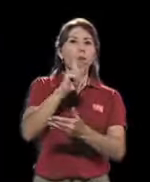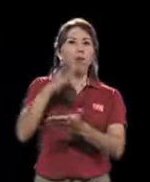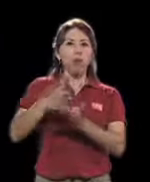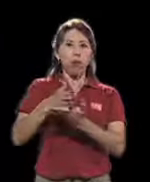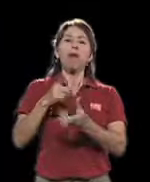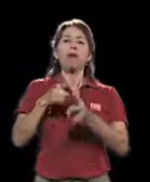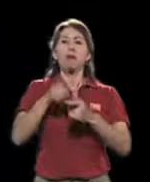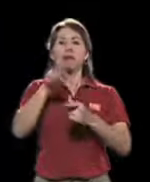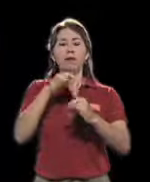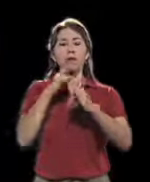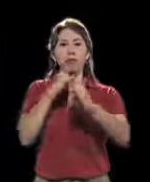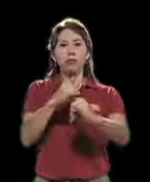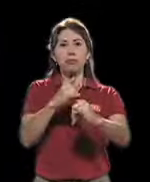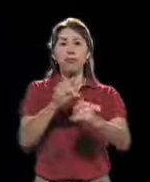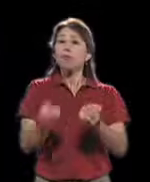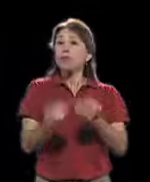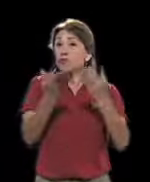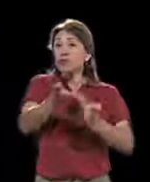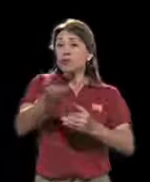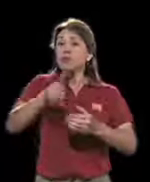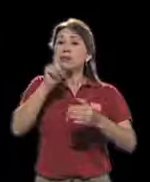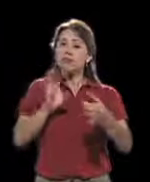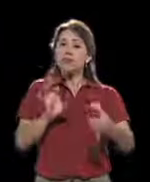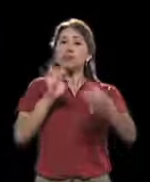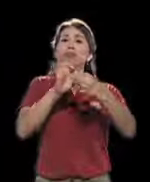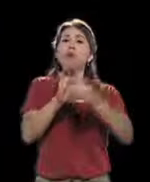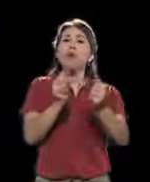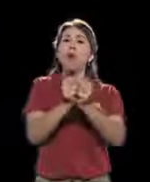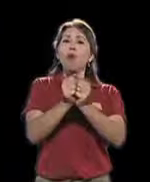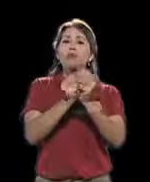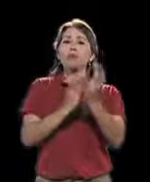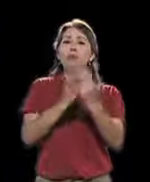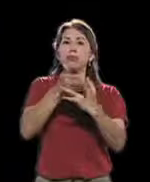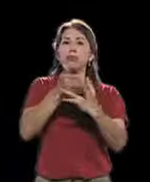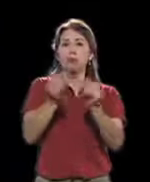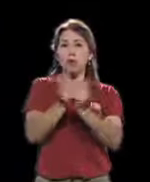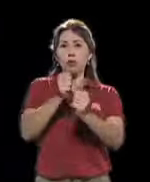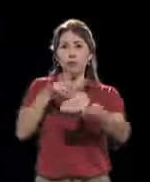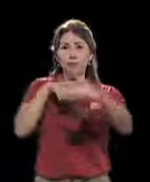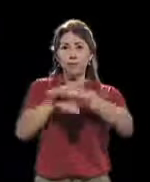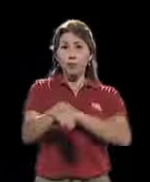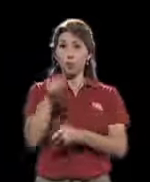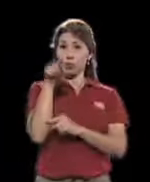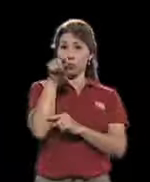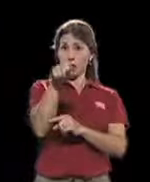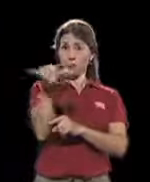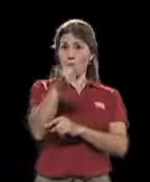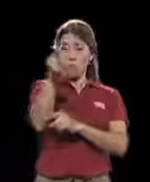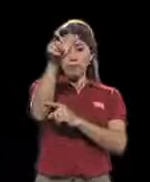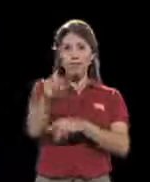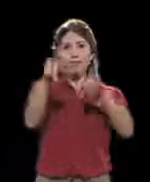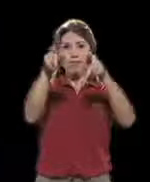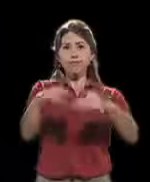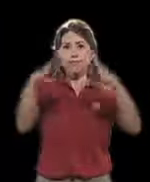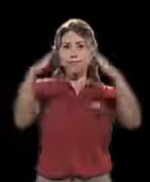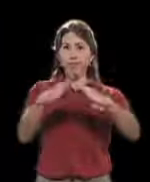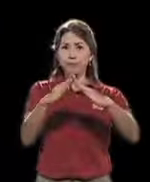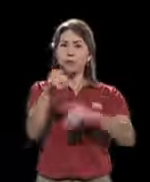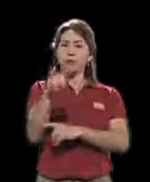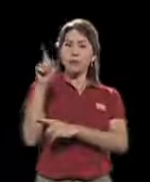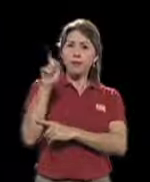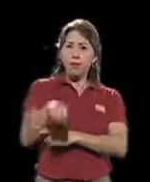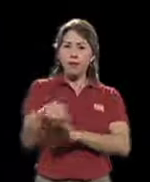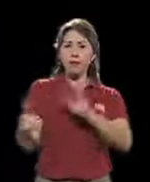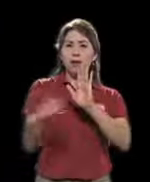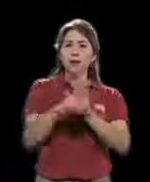elementos ahí que tienen que ver con la accesibilidad, con el acceso y usted como ciudadana tiene el